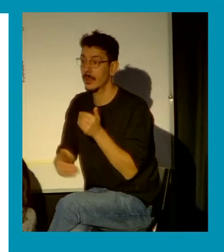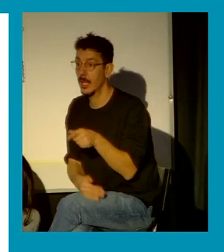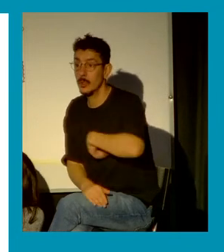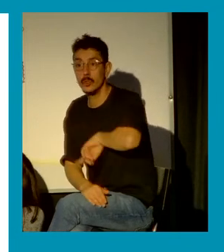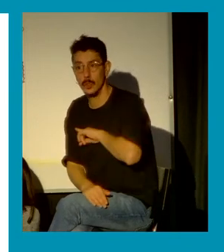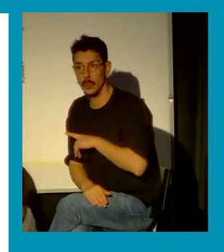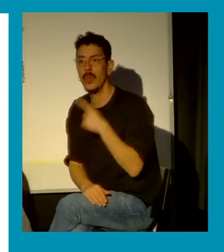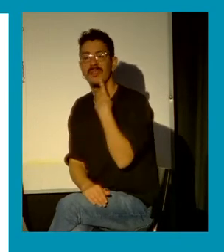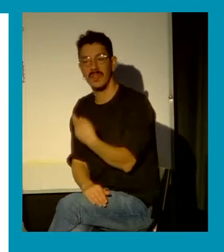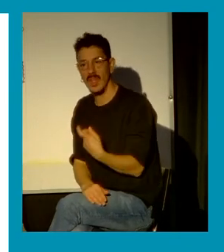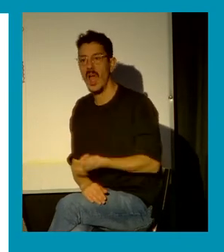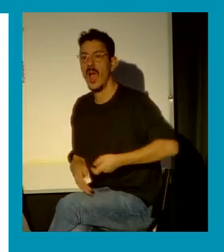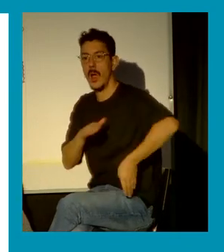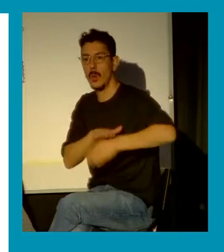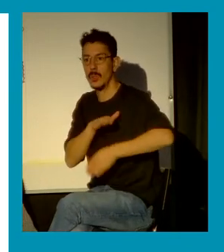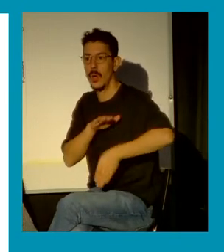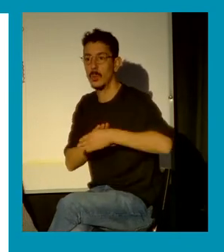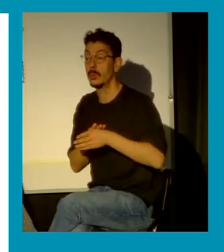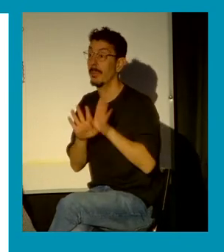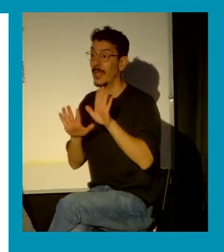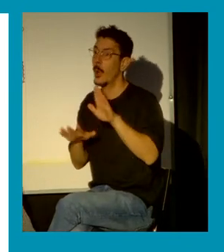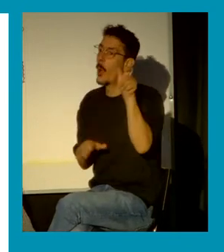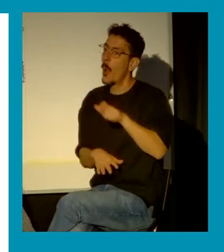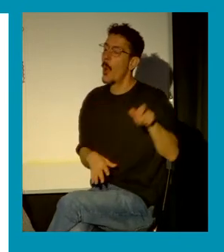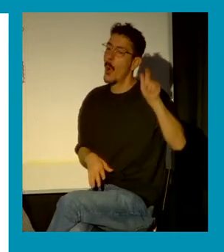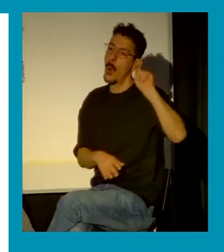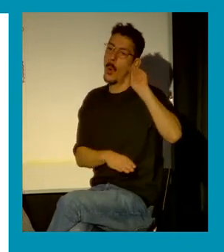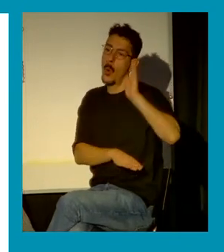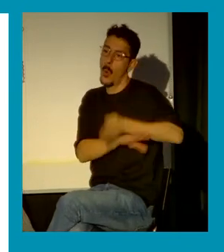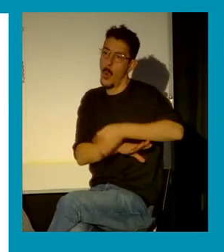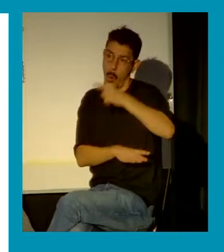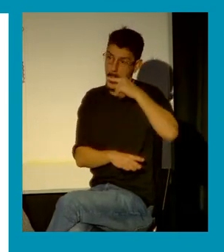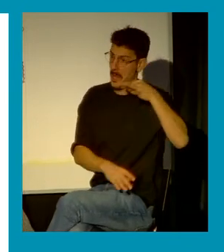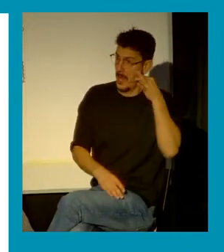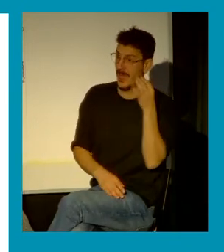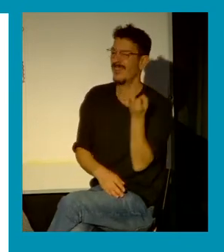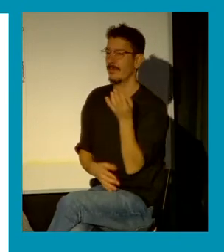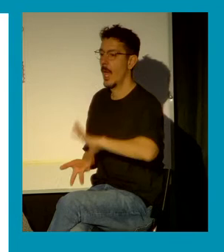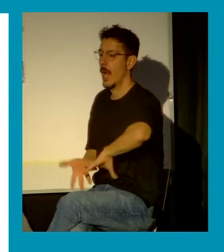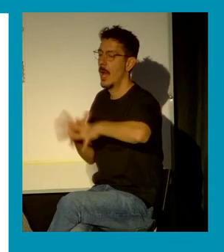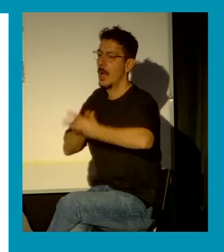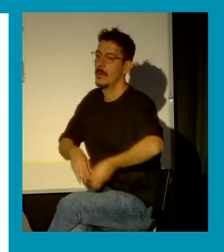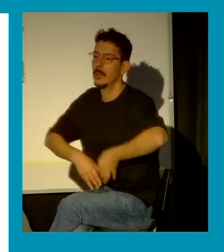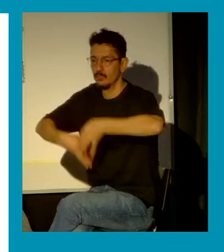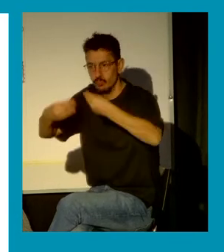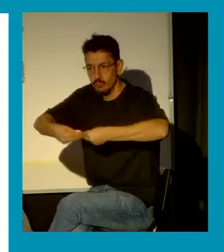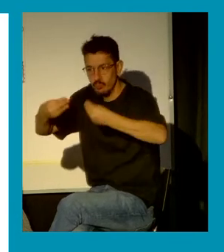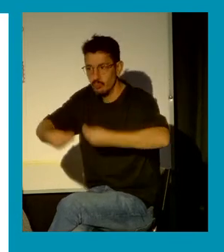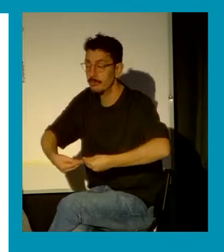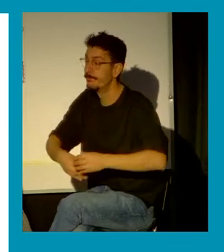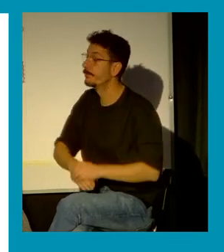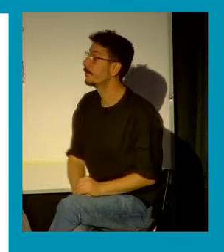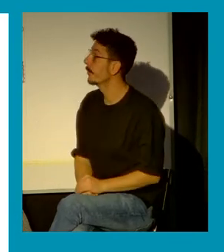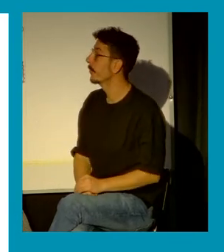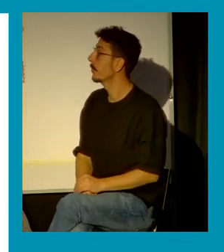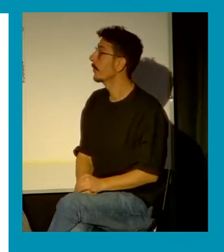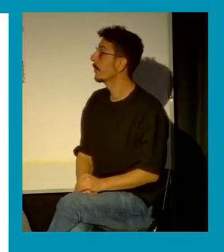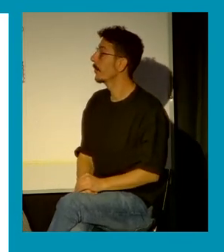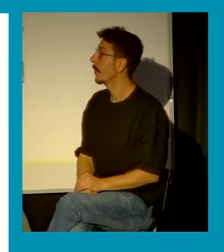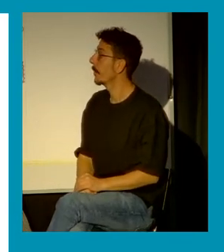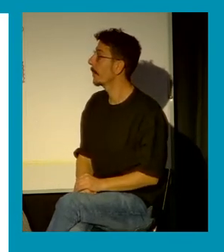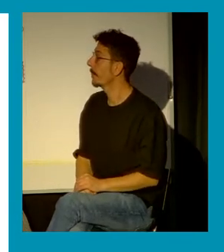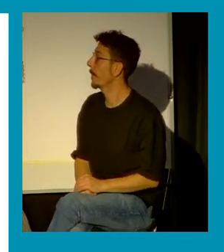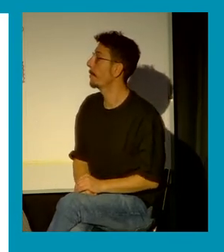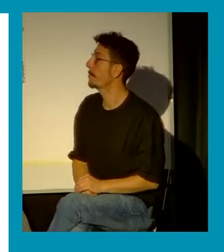en que su aplicación por parte de juezas o juezas y aquí sí que creo que hoy día decía tengo pensamientos un poco